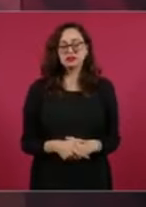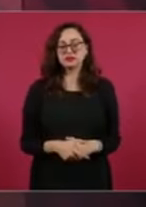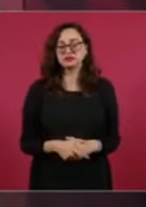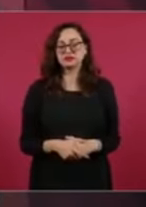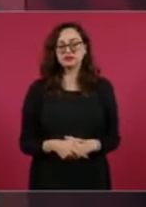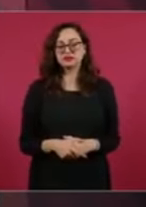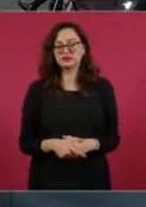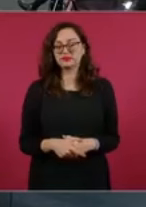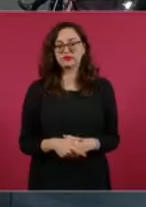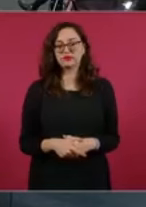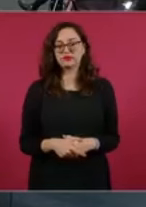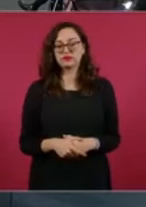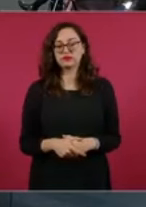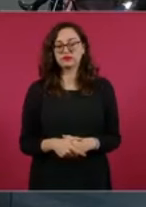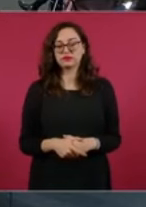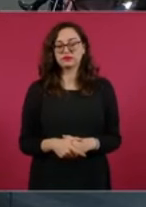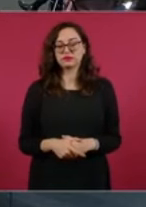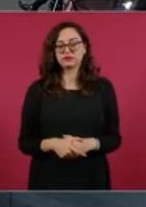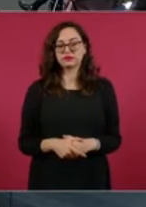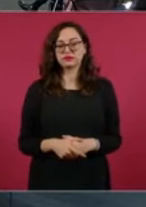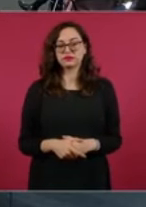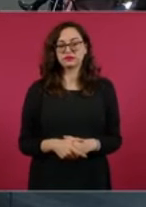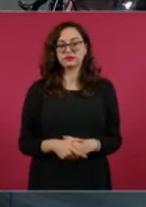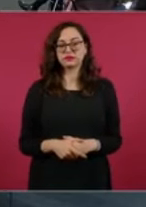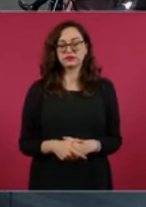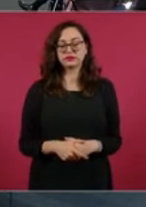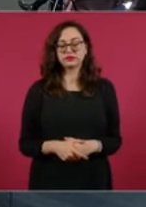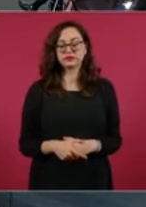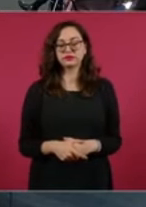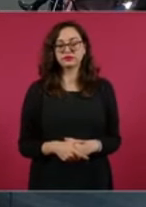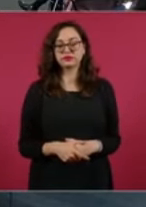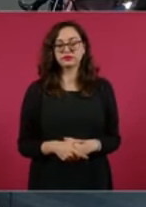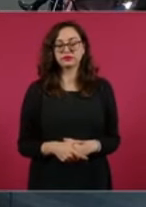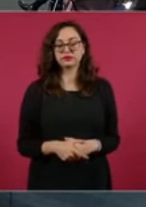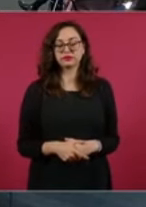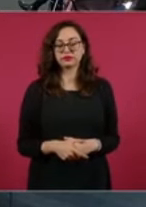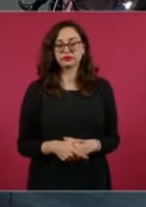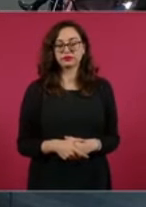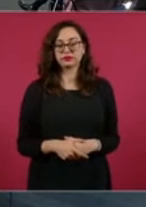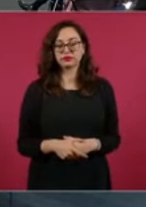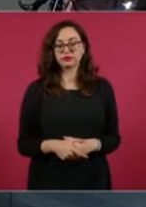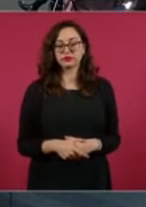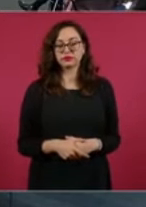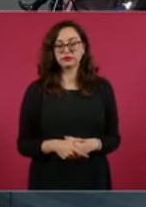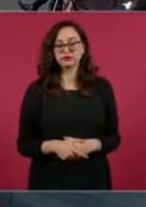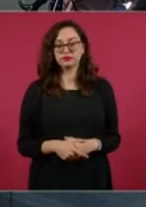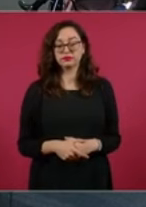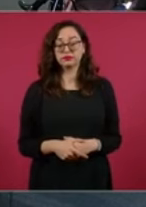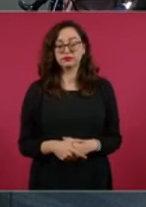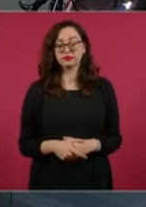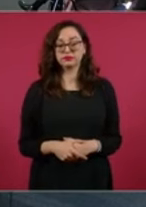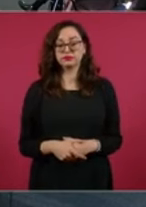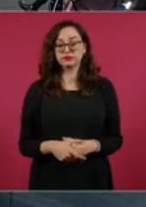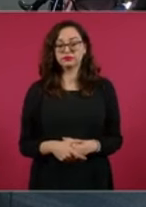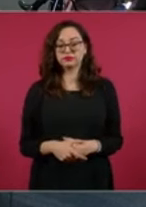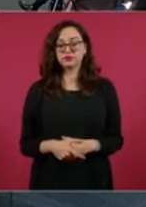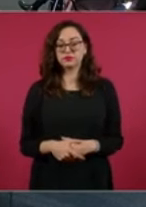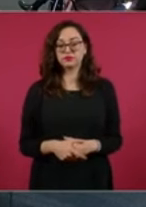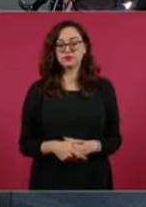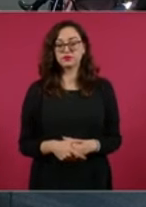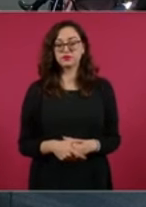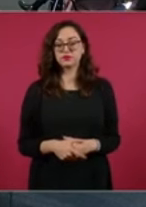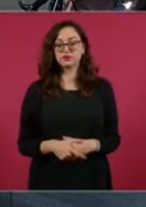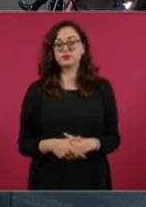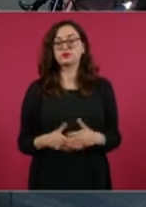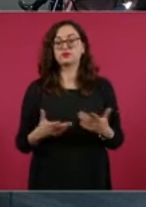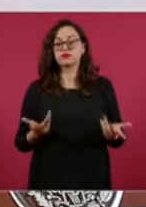Porque, aun cuando sus posiciones en política